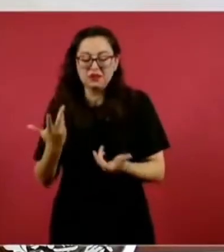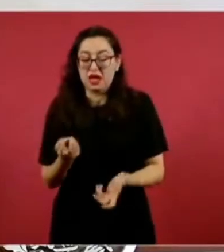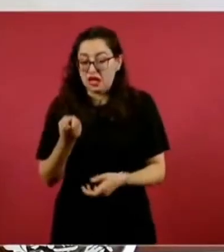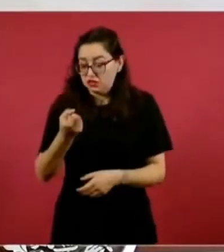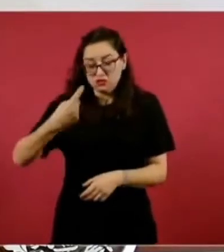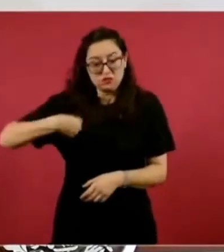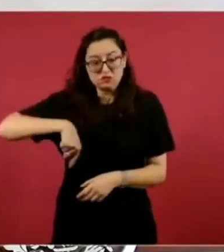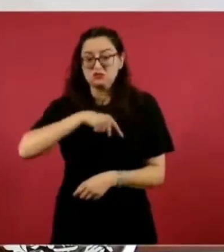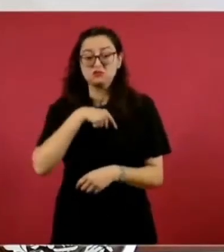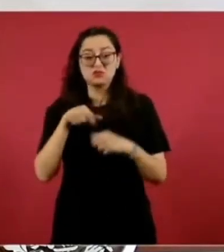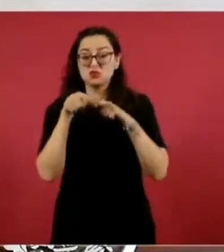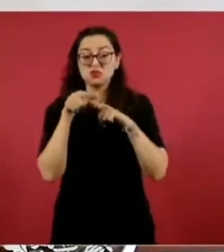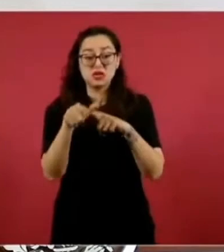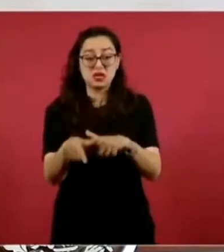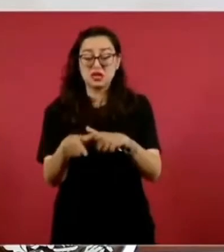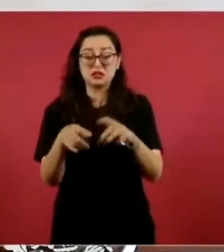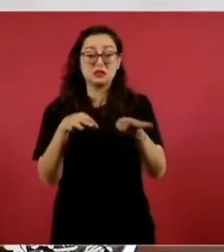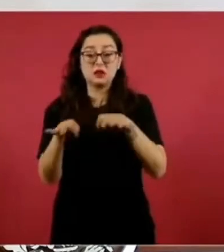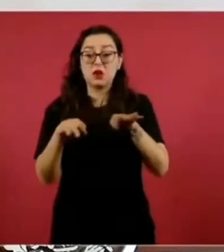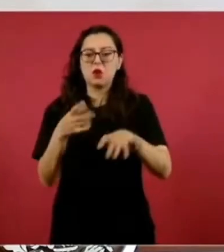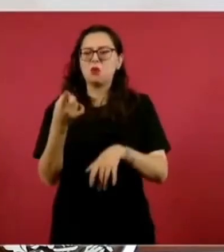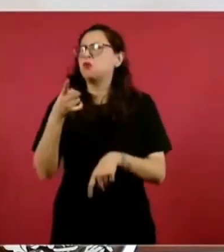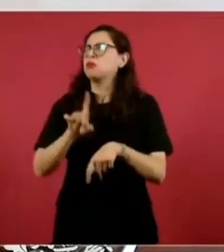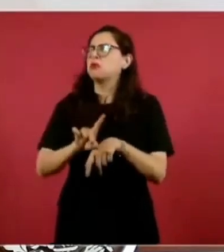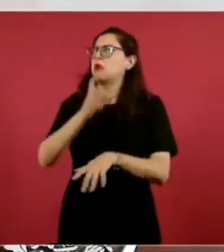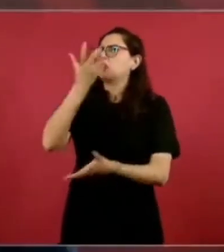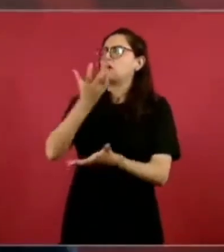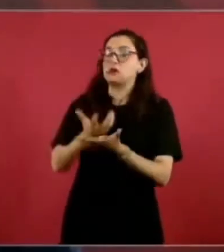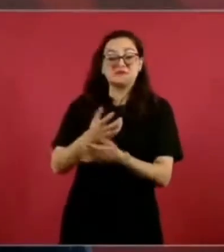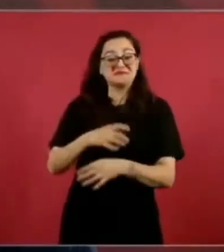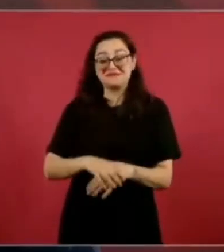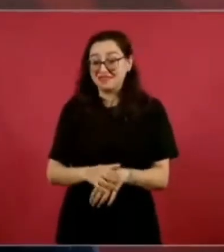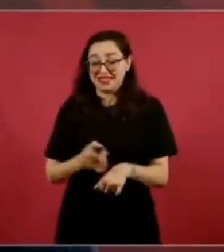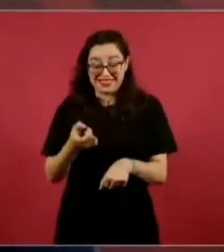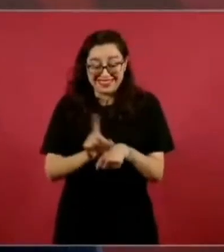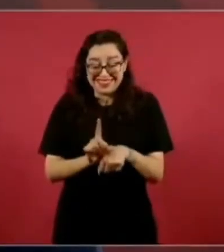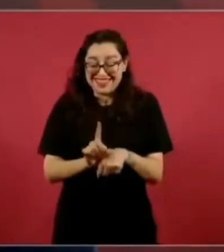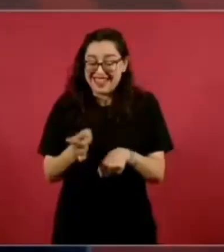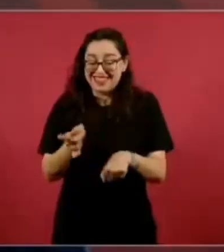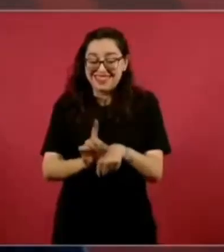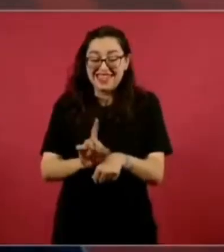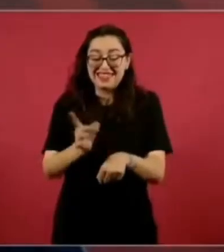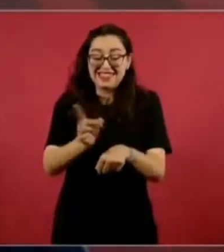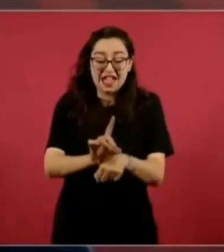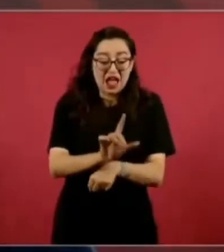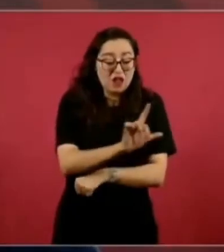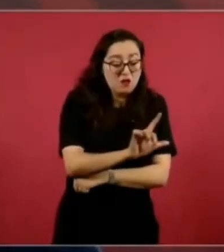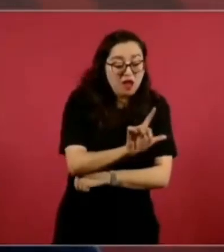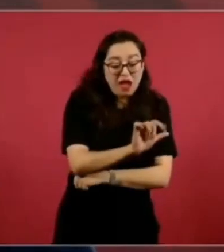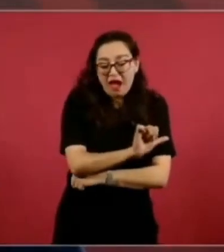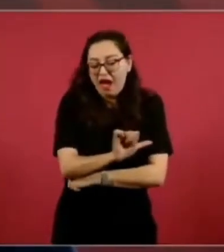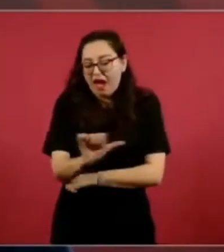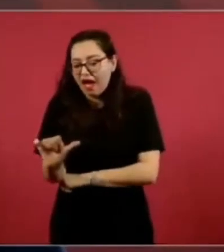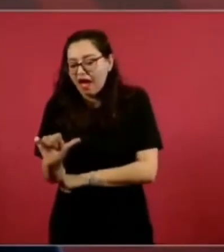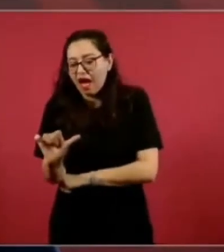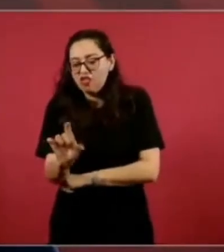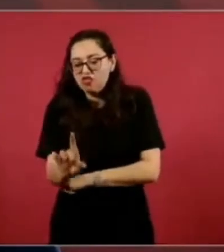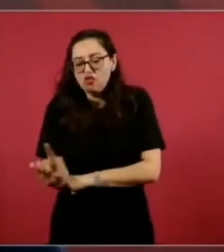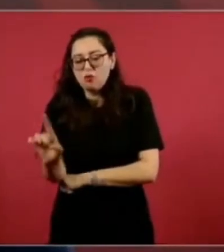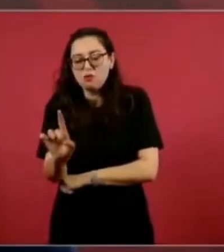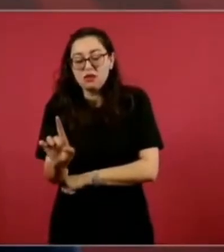seguir trabajando. Ni un día se deja de trabajar, ni el sábado ni el domingo. Por eso llevamos 85